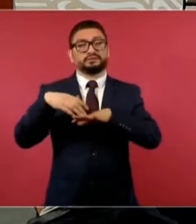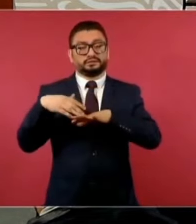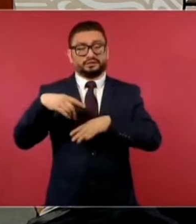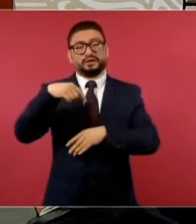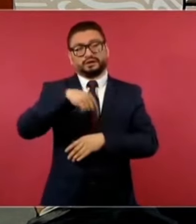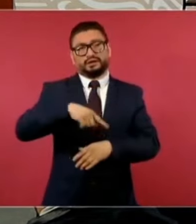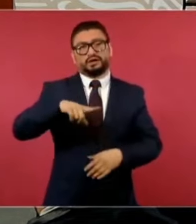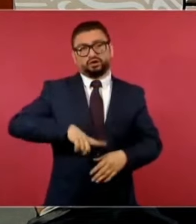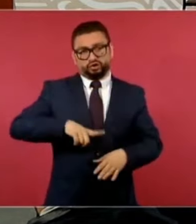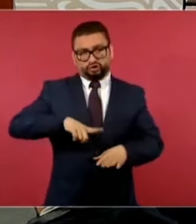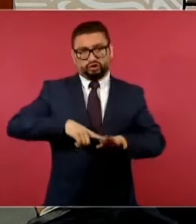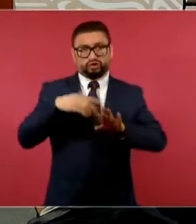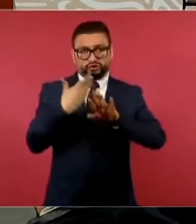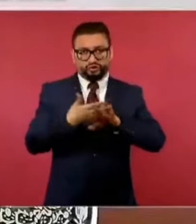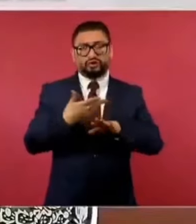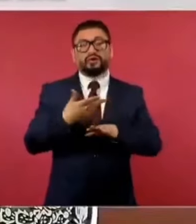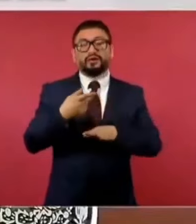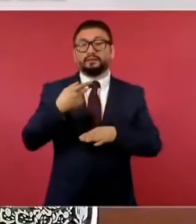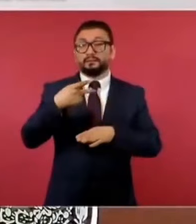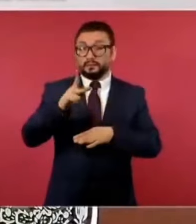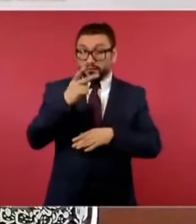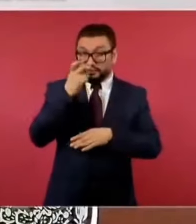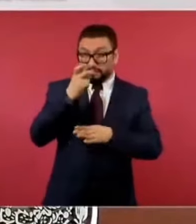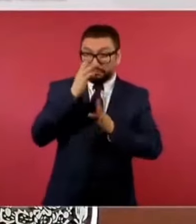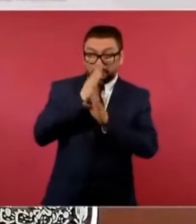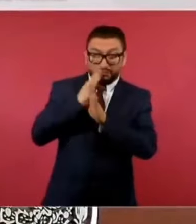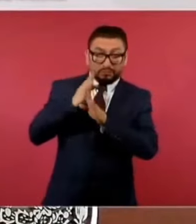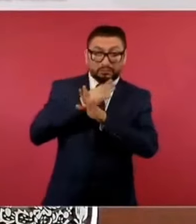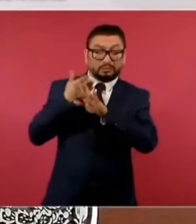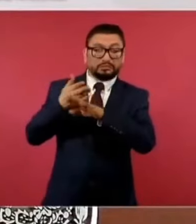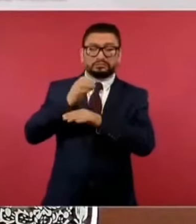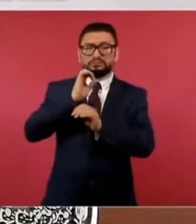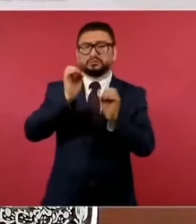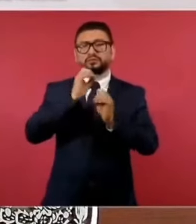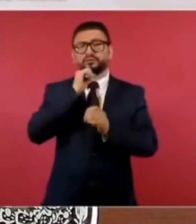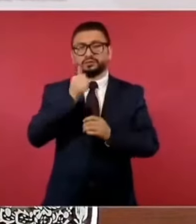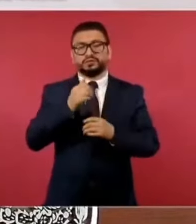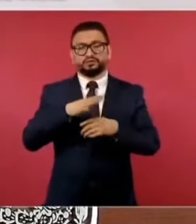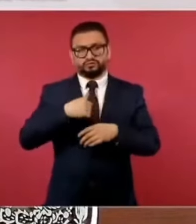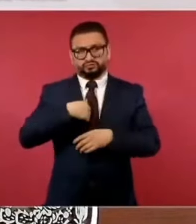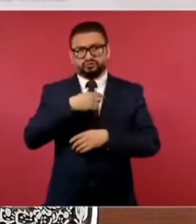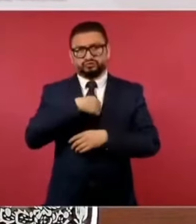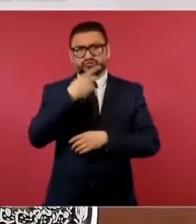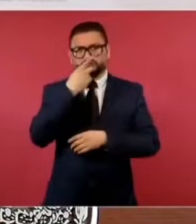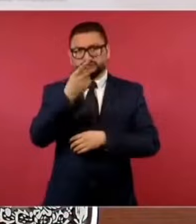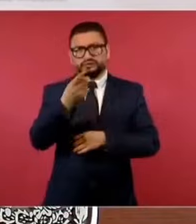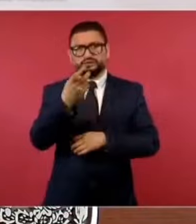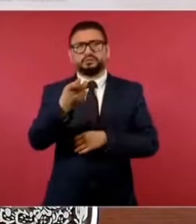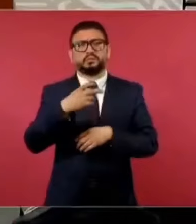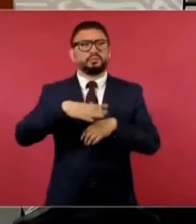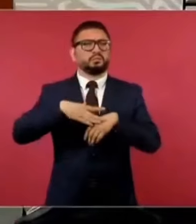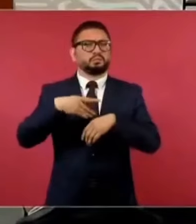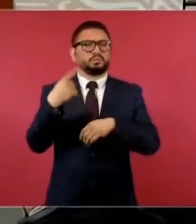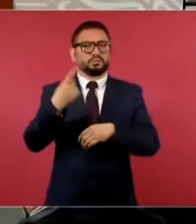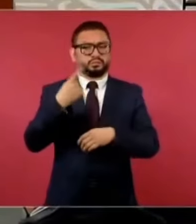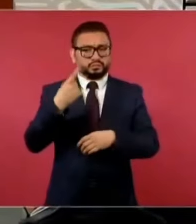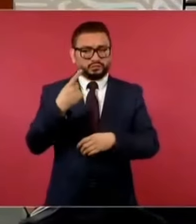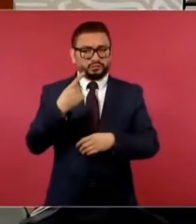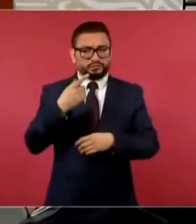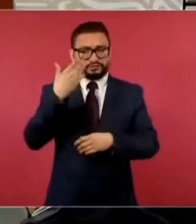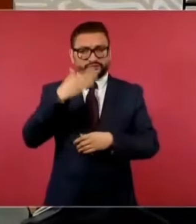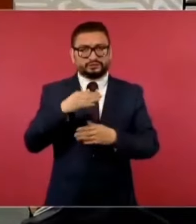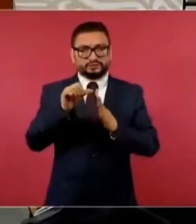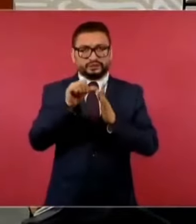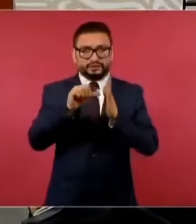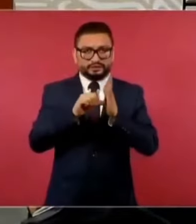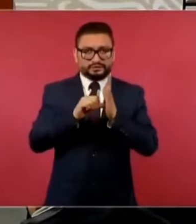Y digo así porque la aplicación del artículo